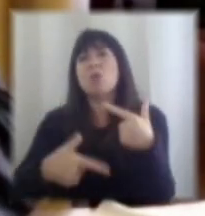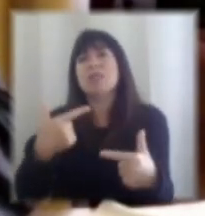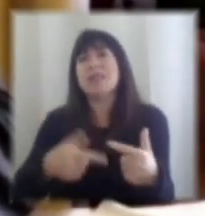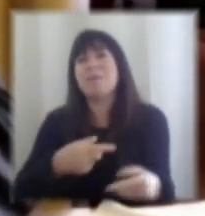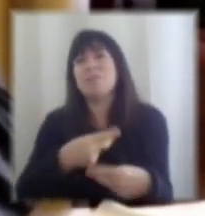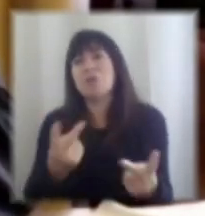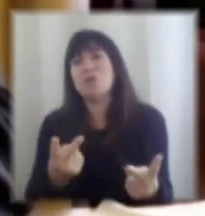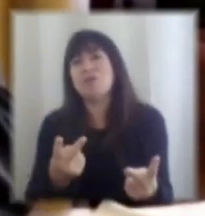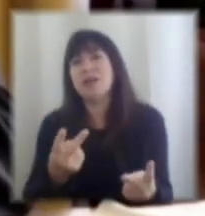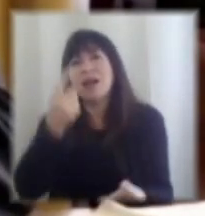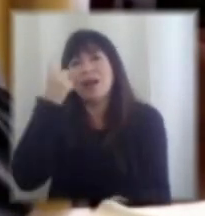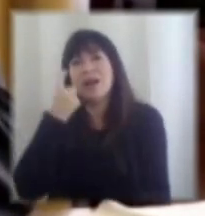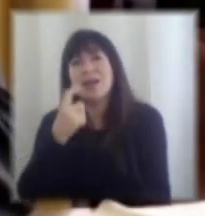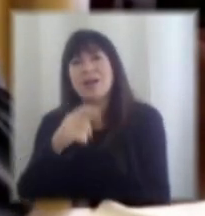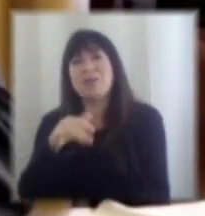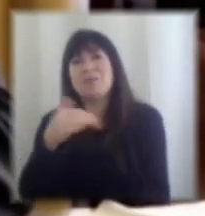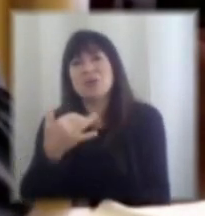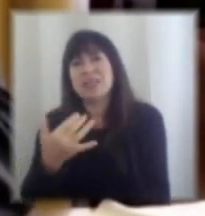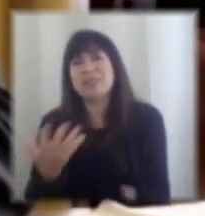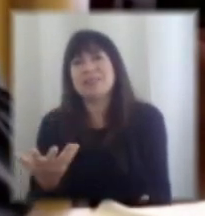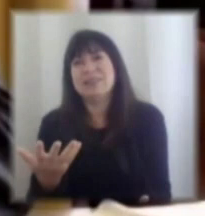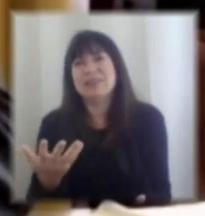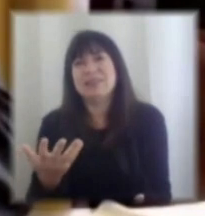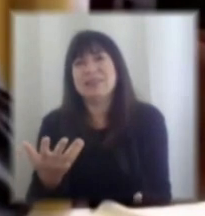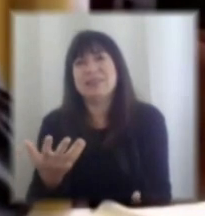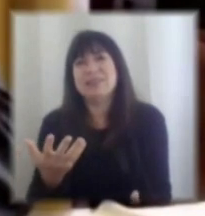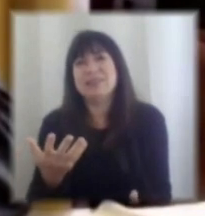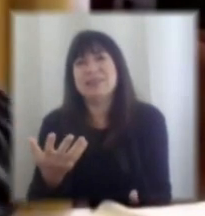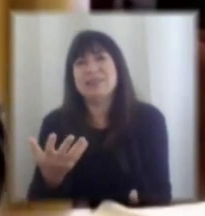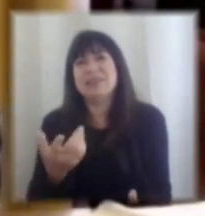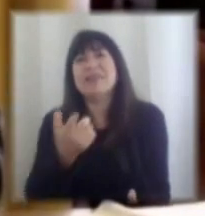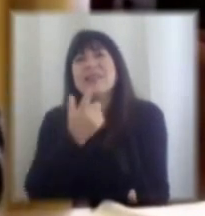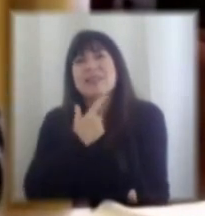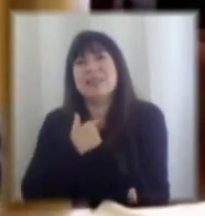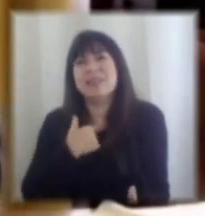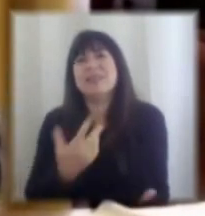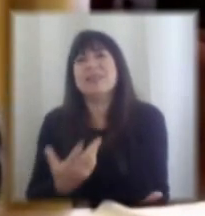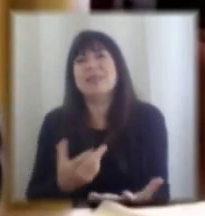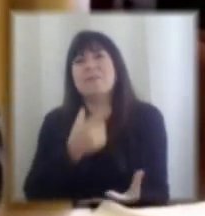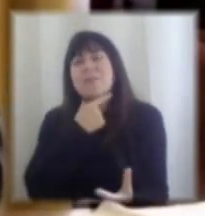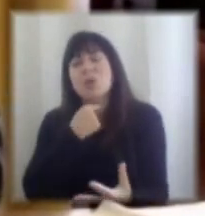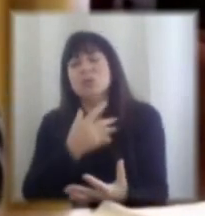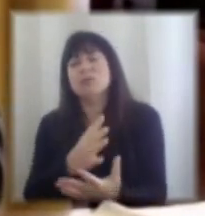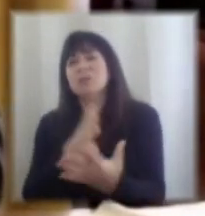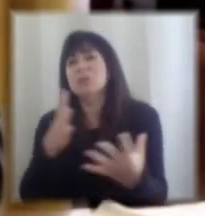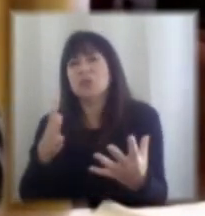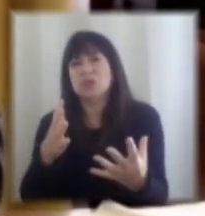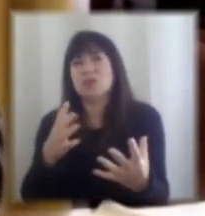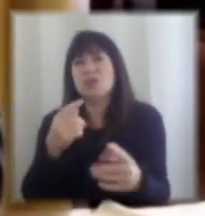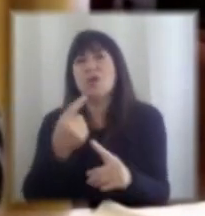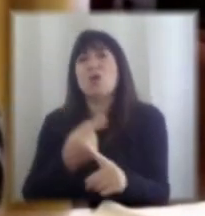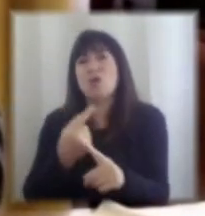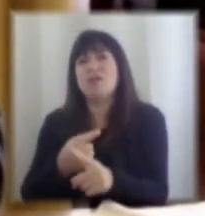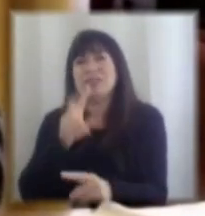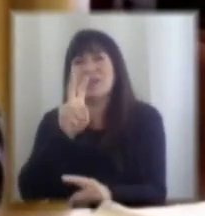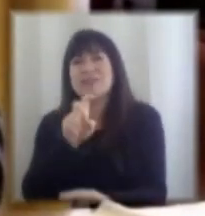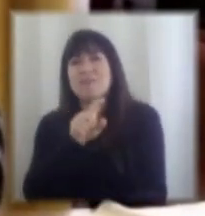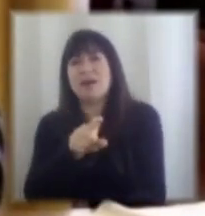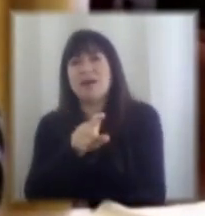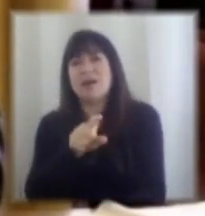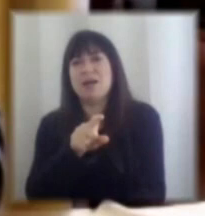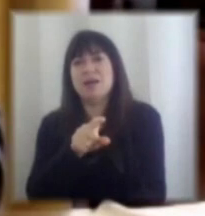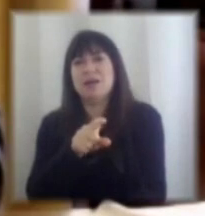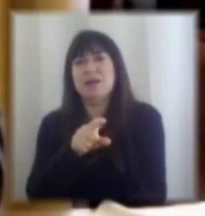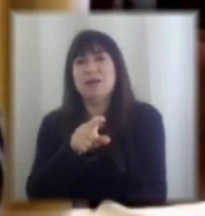a veces la coyuntura nos come ese placer ese privilegio y esa necesidad tan relevante y